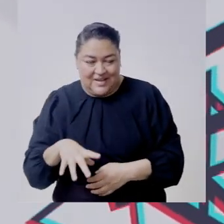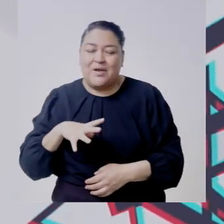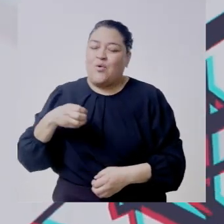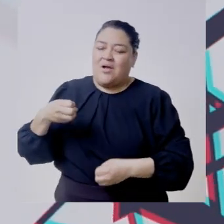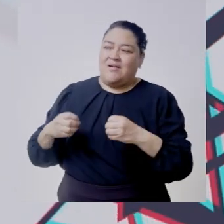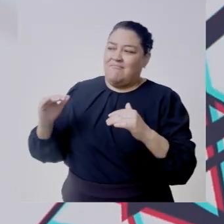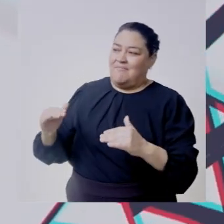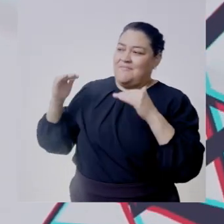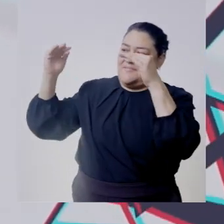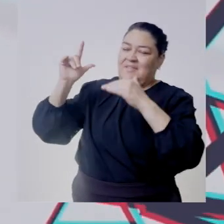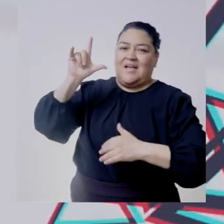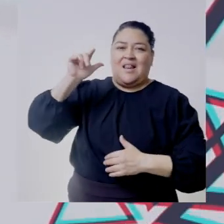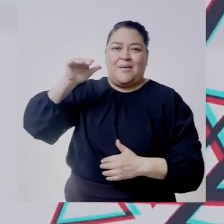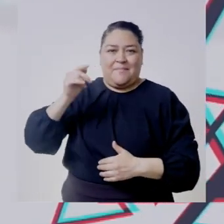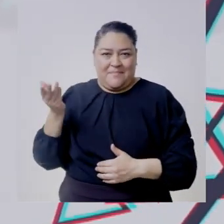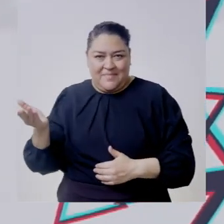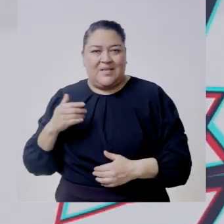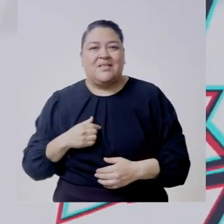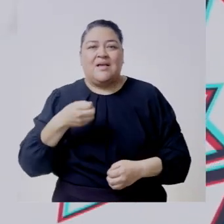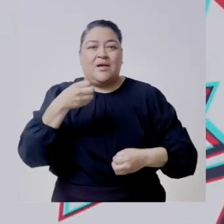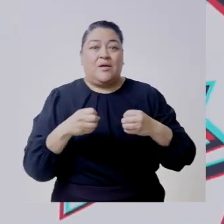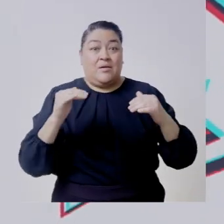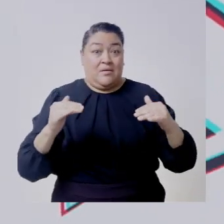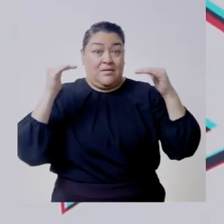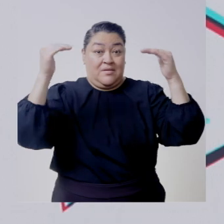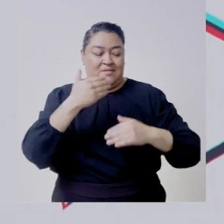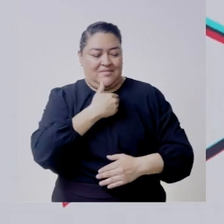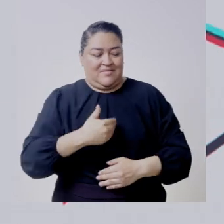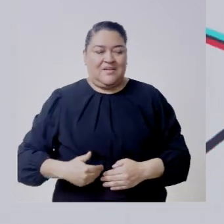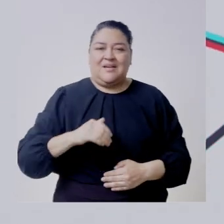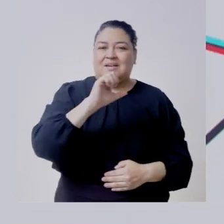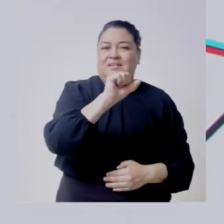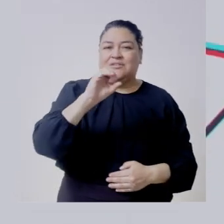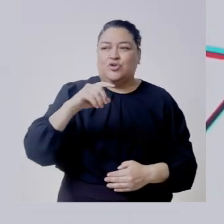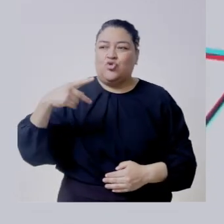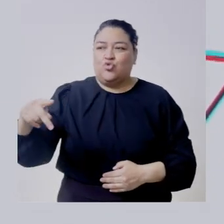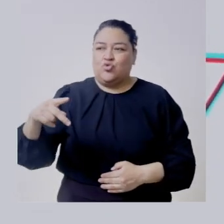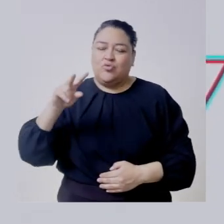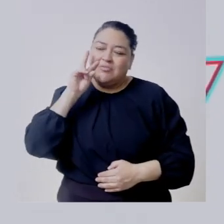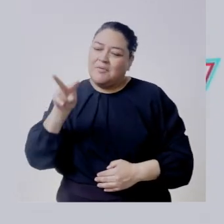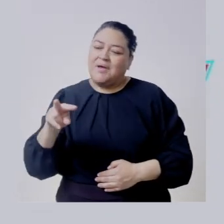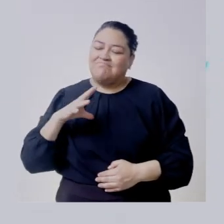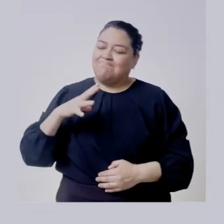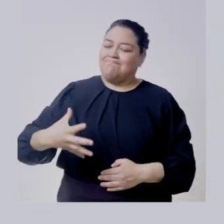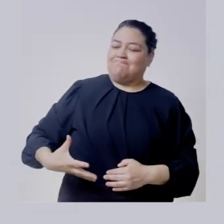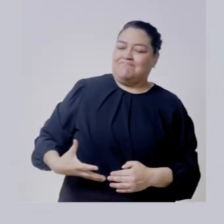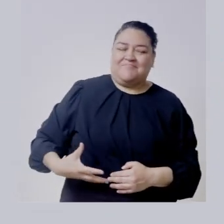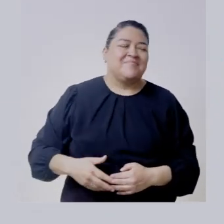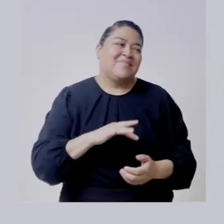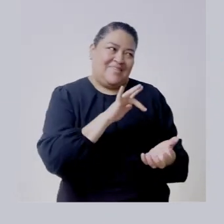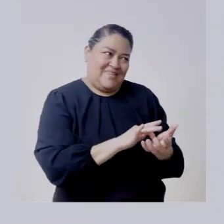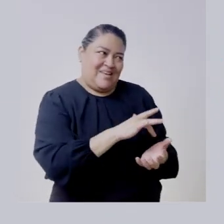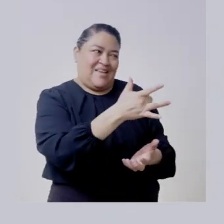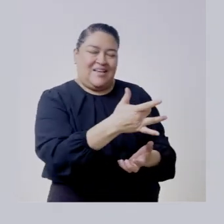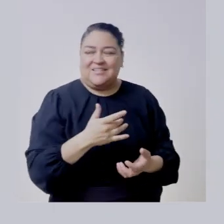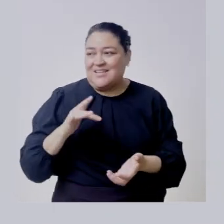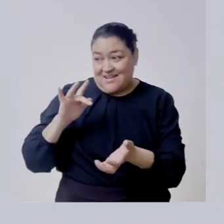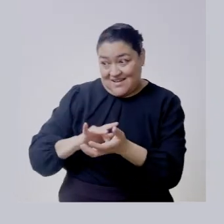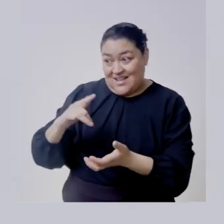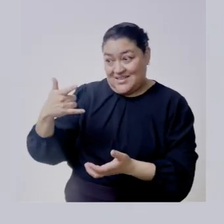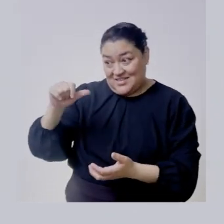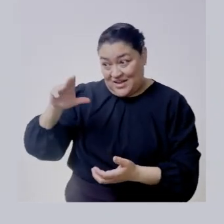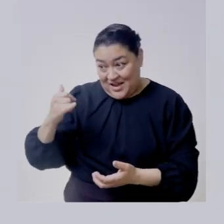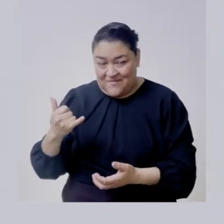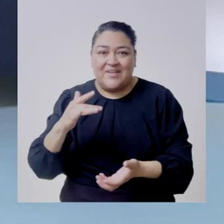magistrado felipe de la mata pisaña la magistrada mónica soto estarán muy orgullosos de tu trabajo muchas gracias lucy pues nos despedimos gabi